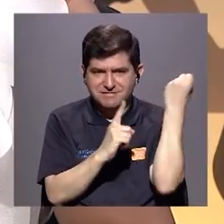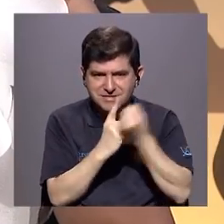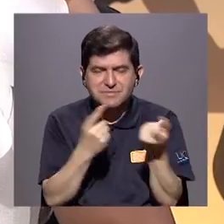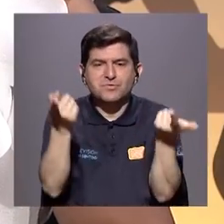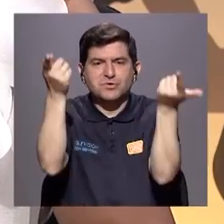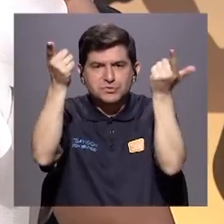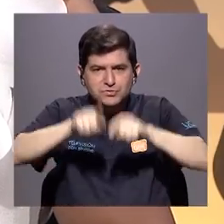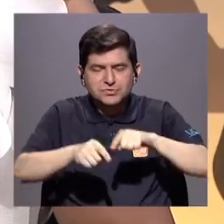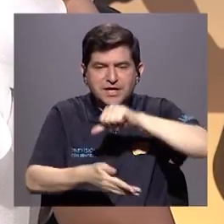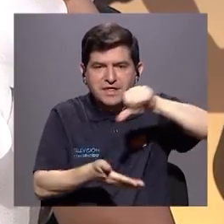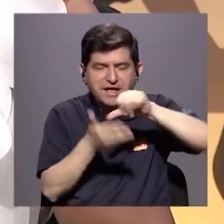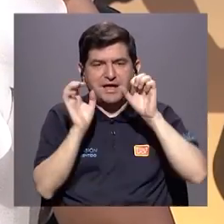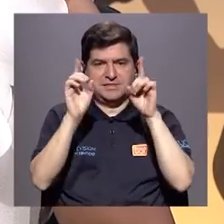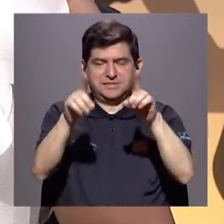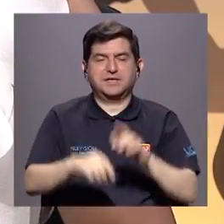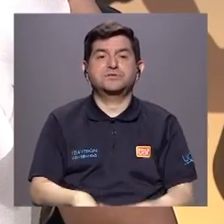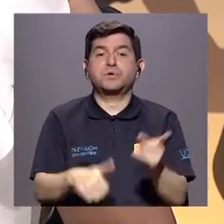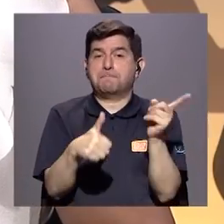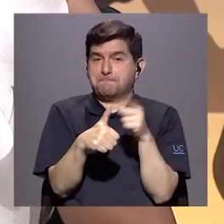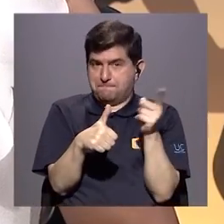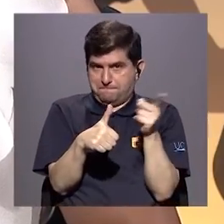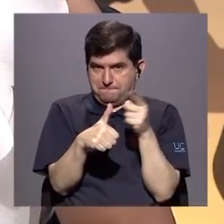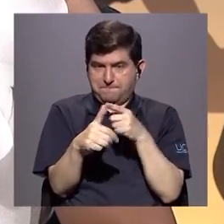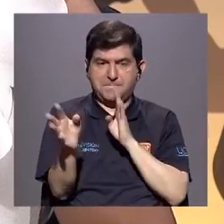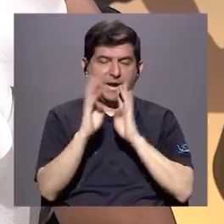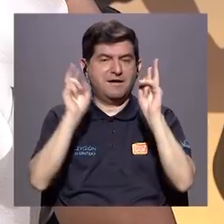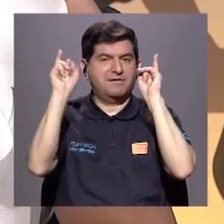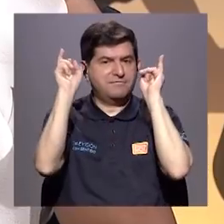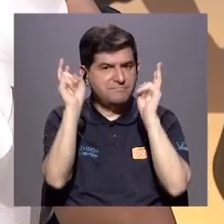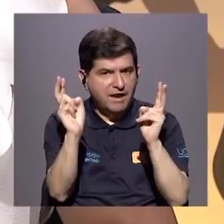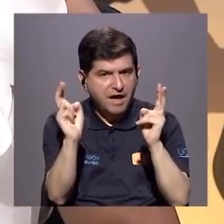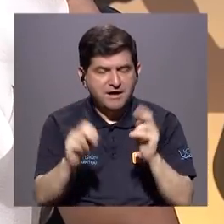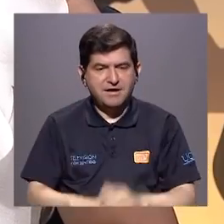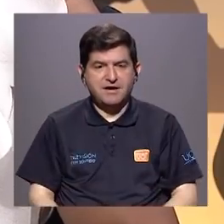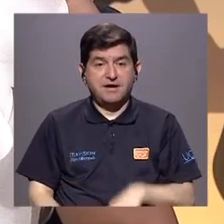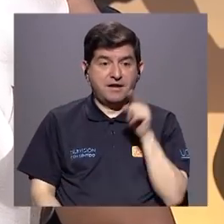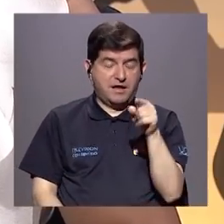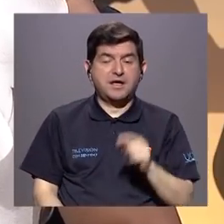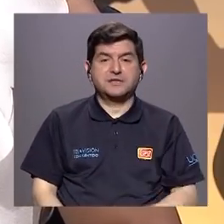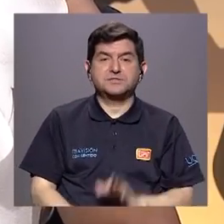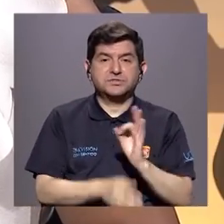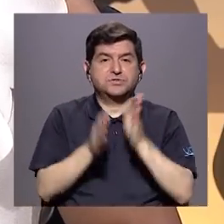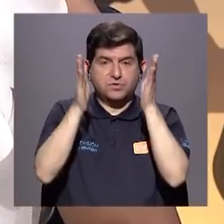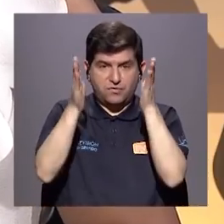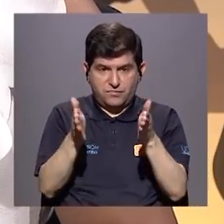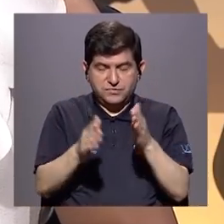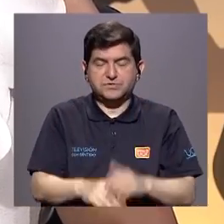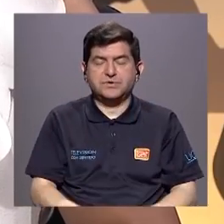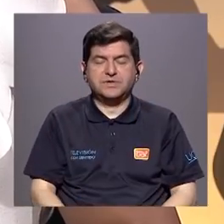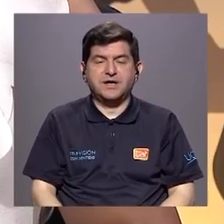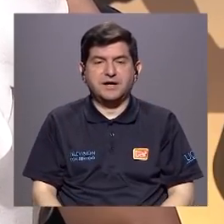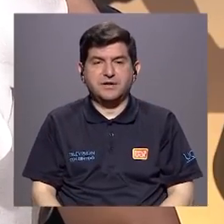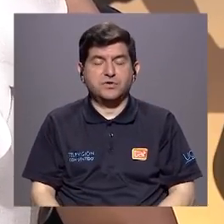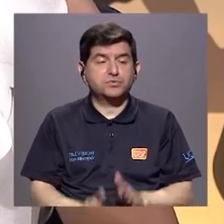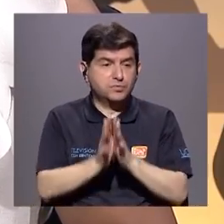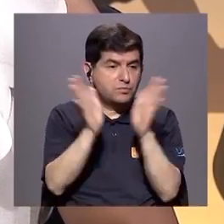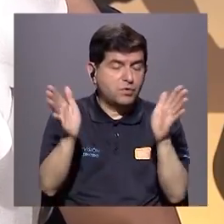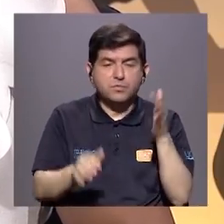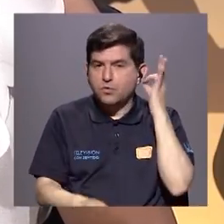de situaciones se den en los centros educativos. Lo primero que hay que hacer es hablar del tema y esto va tanto para los funcionarios y las funcionarias